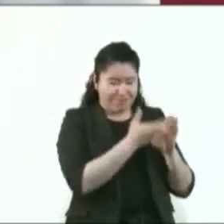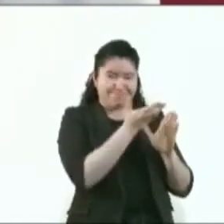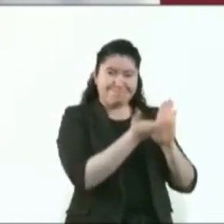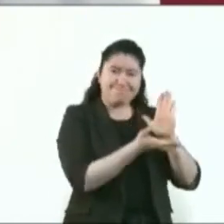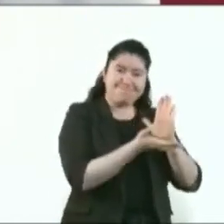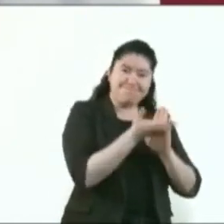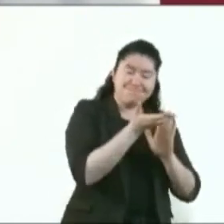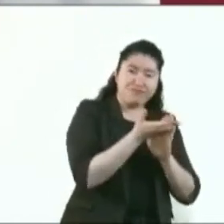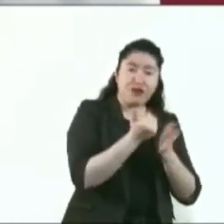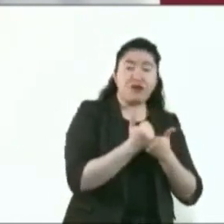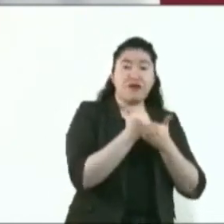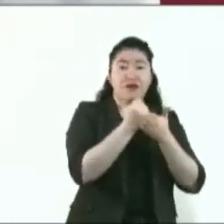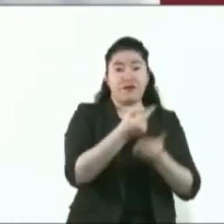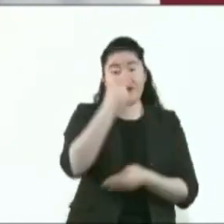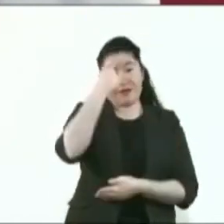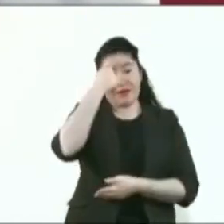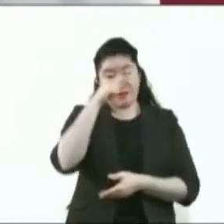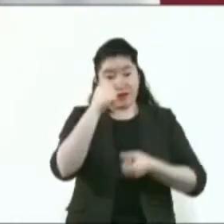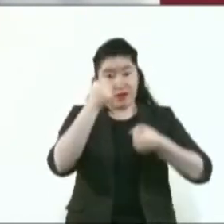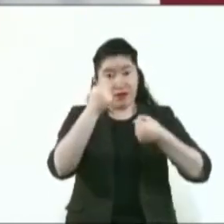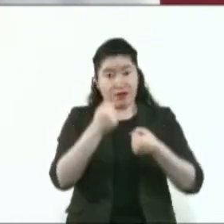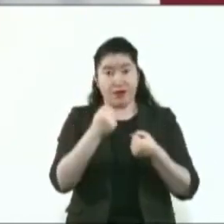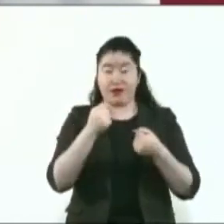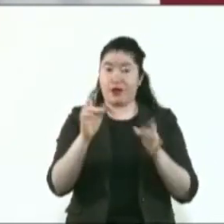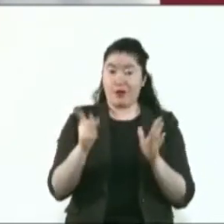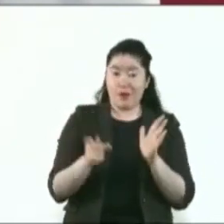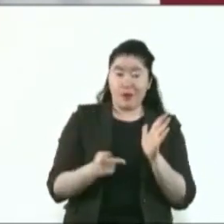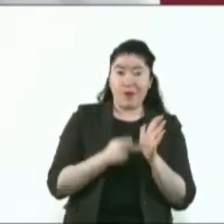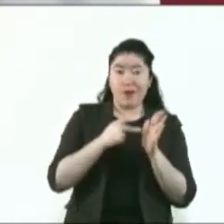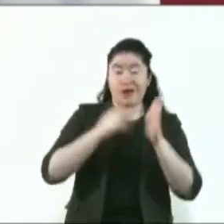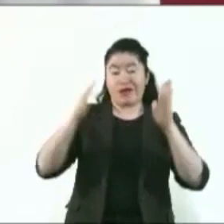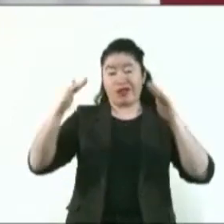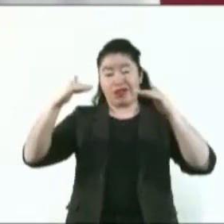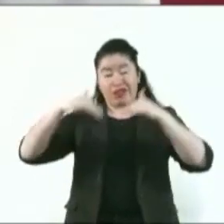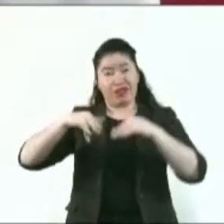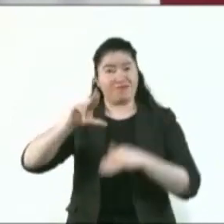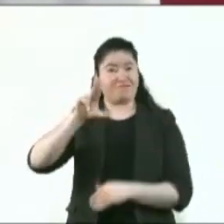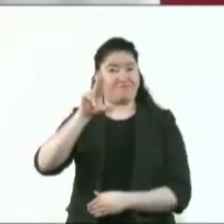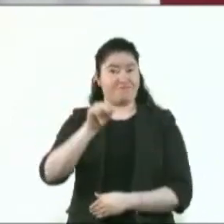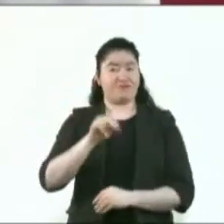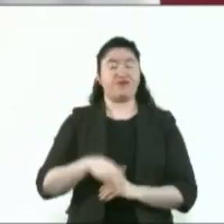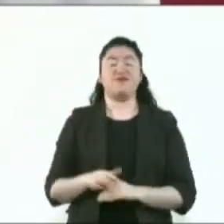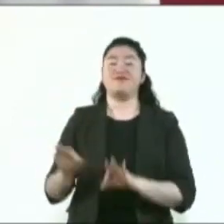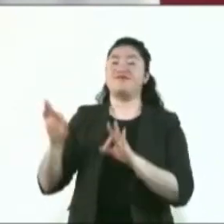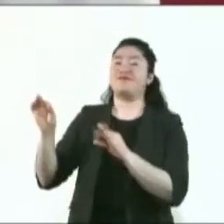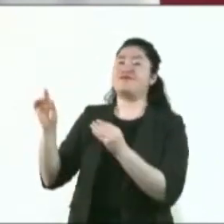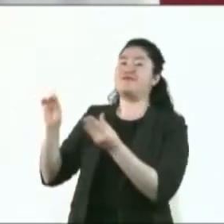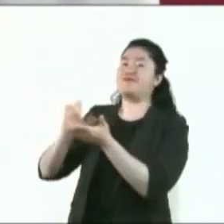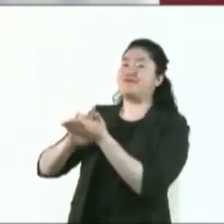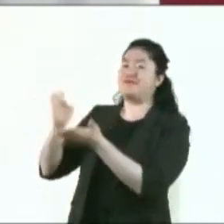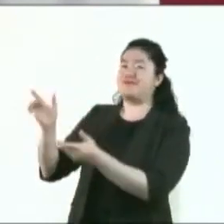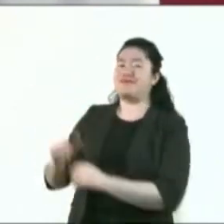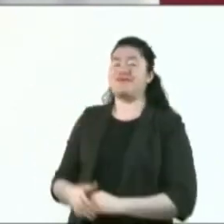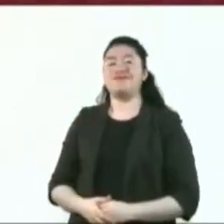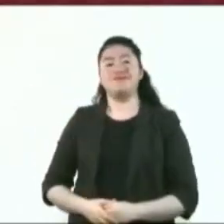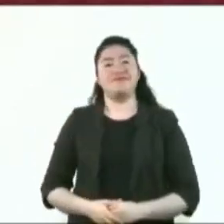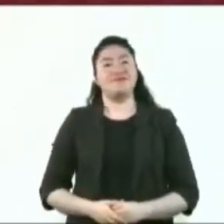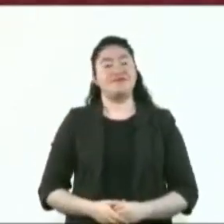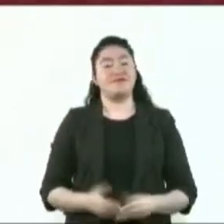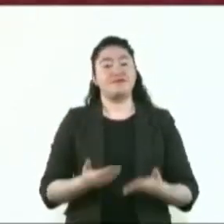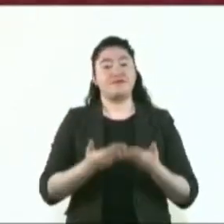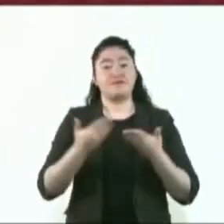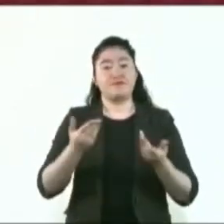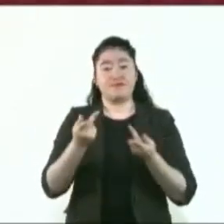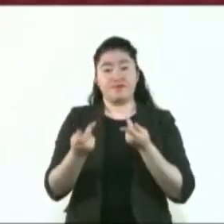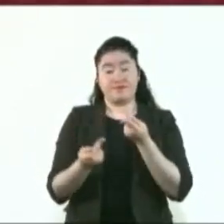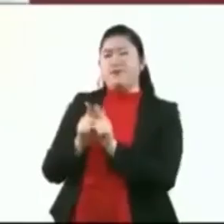seguridad y certeza para que no vuelva a ocurrir una situación como la que vivimos. Ayer miércoles 29 de diciembre, el Secretario de